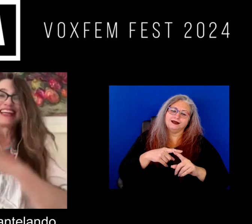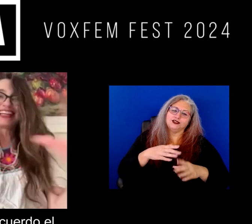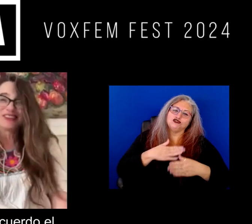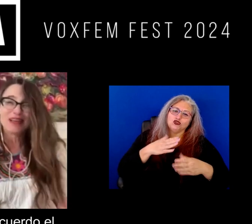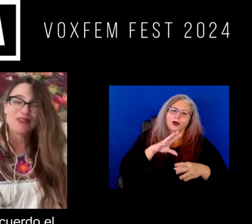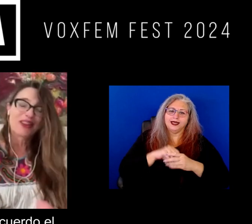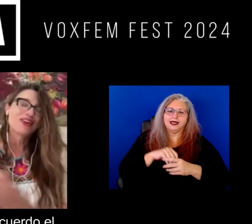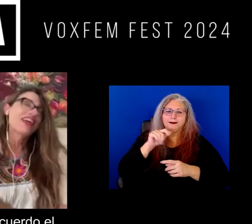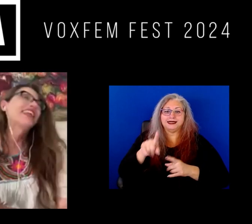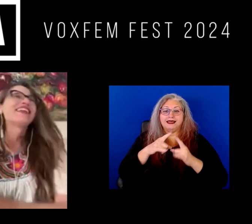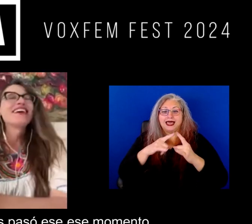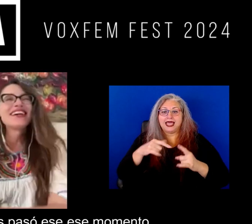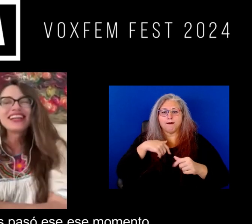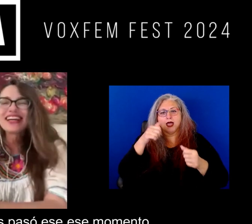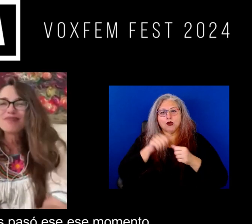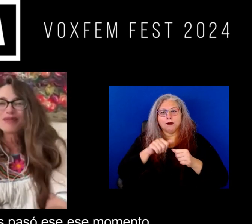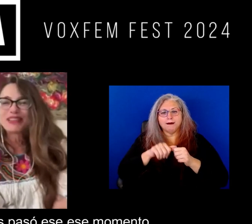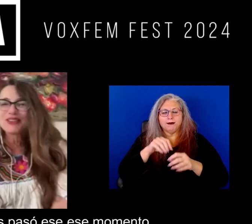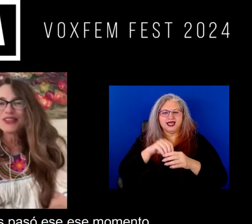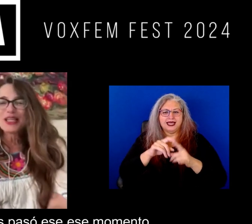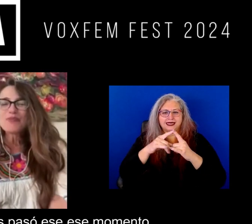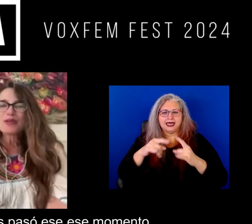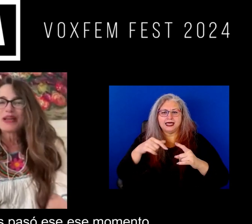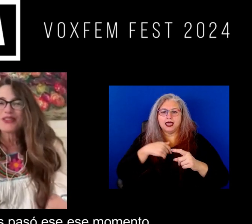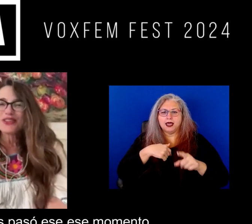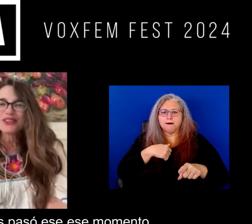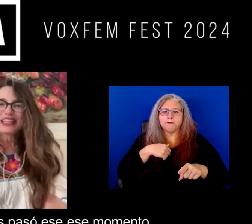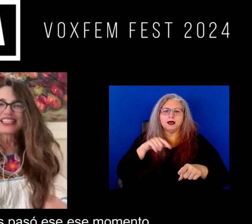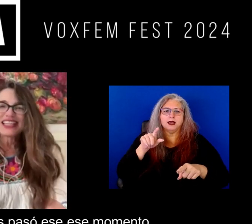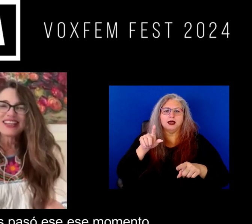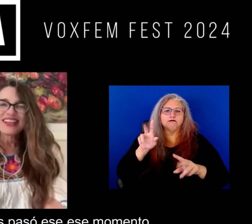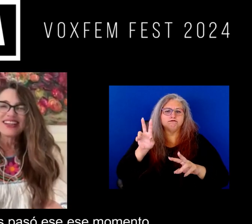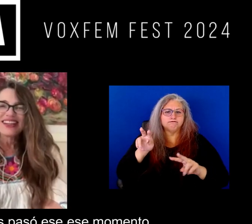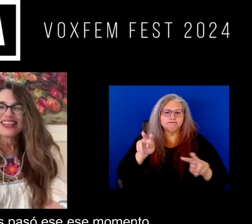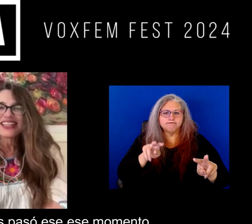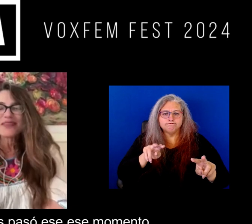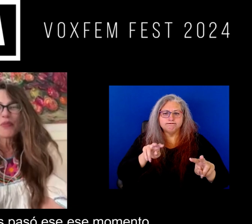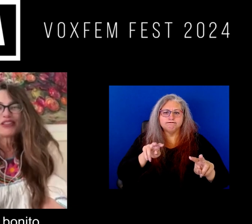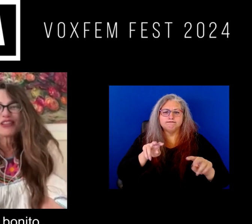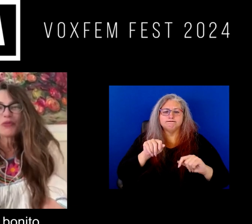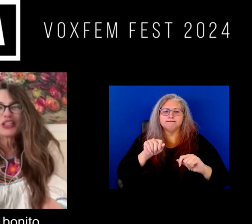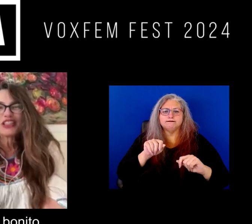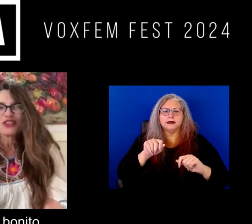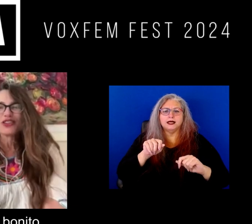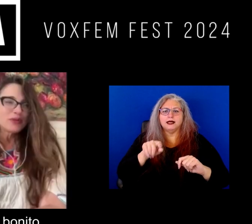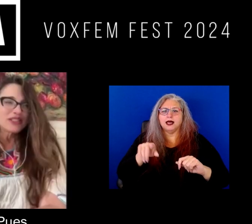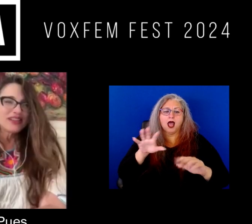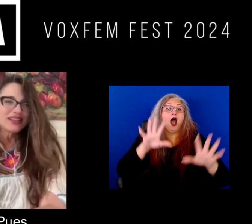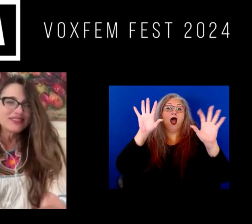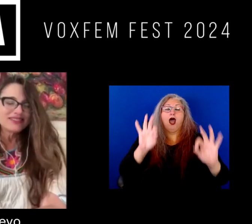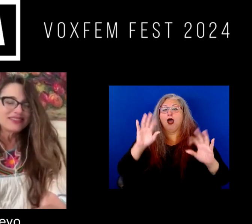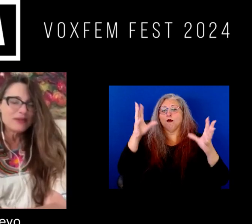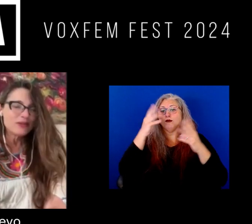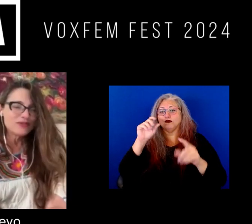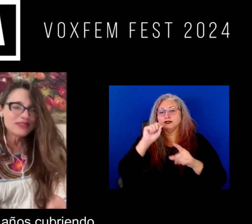desmantelando me acuerdo el el campamento pues pasó ese ese momento tan bonito ¿no? pues